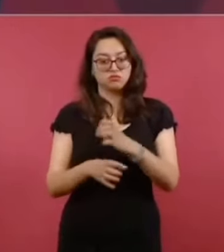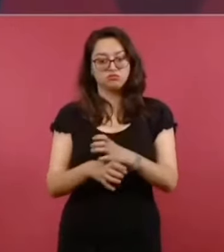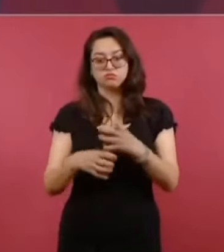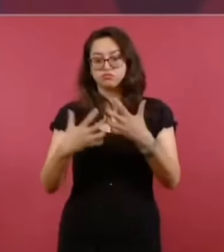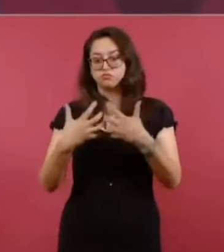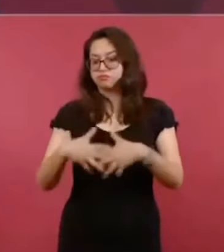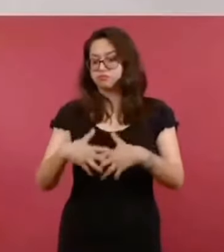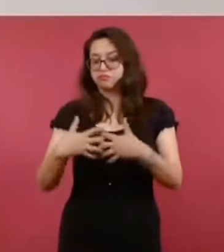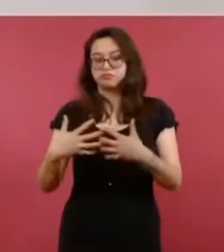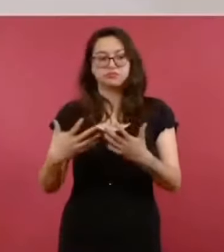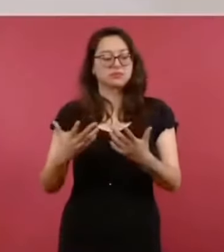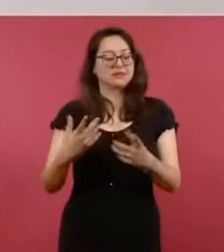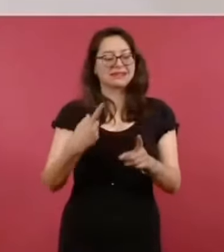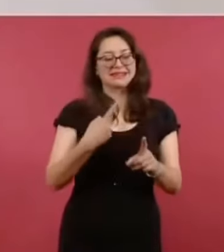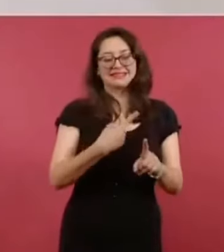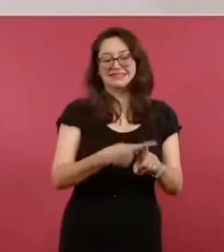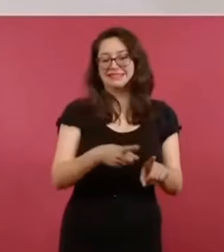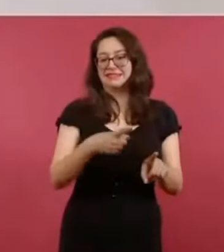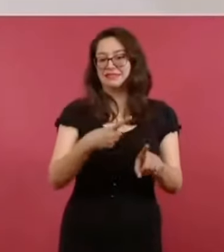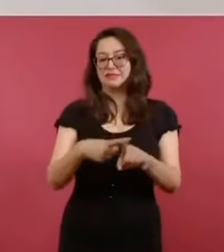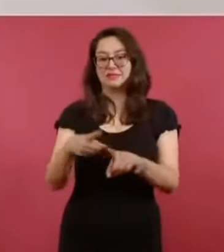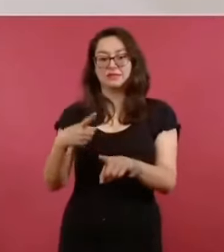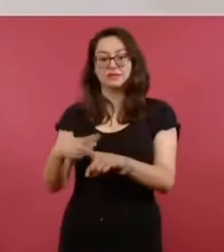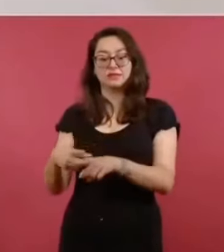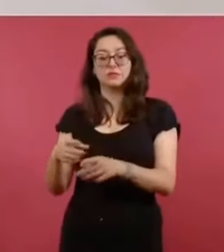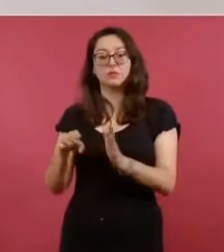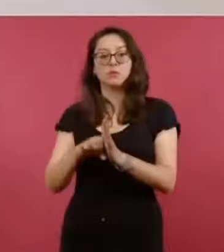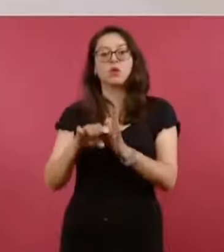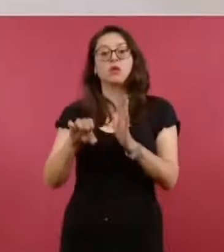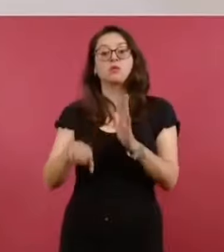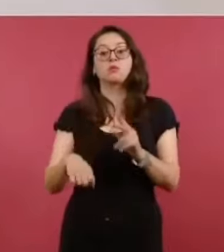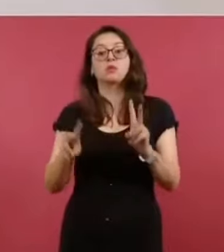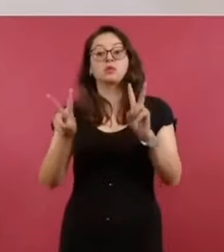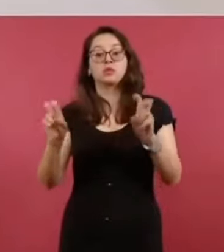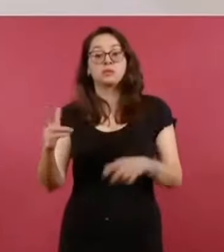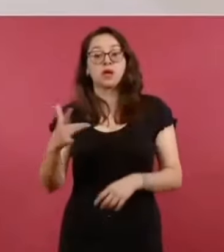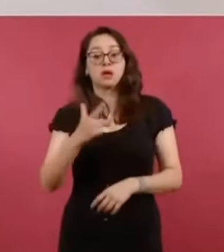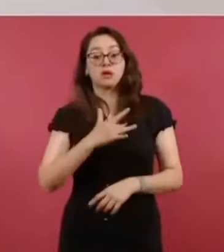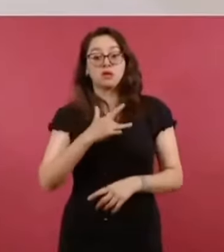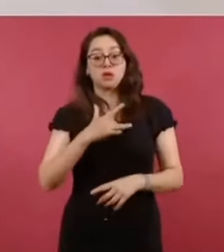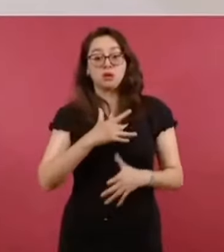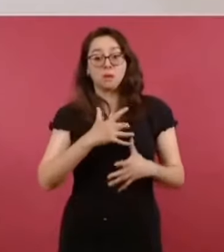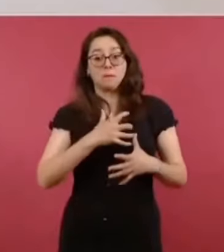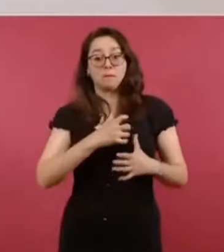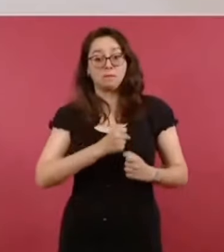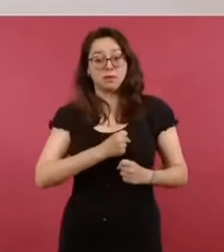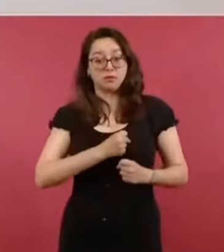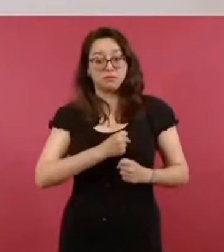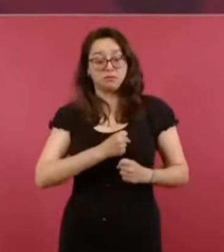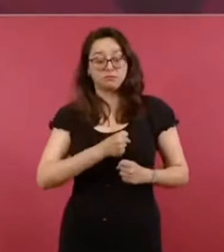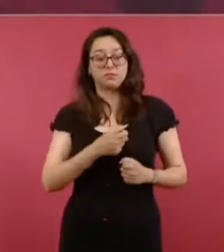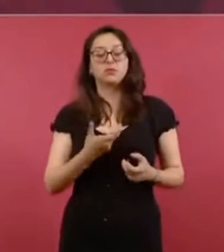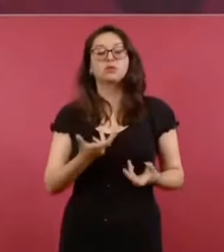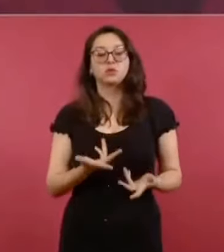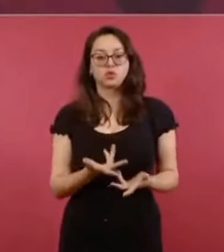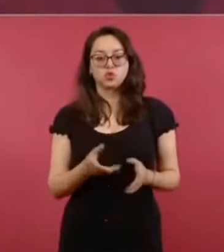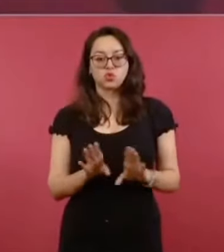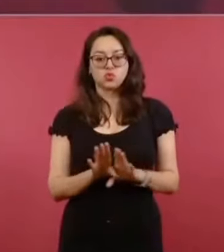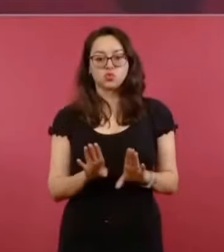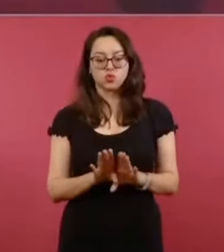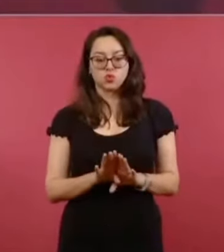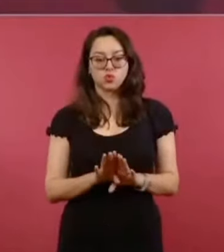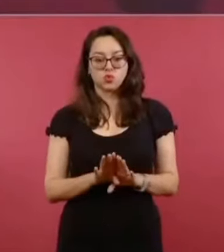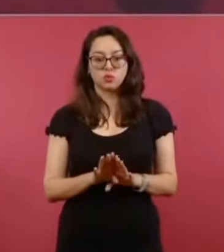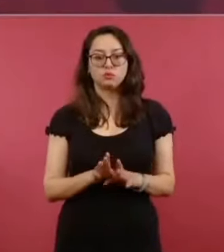atender a infartados, a quienes tienen problemas